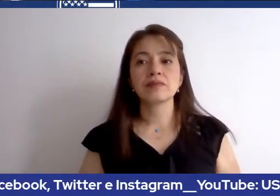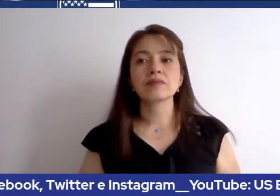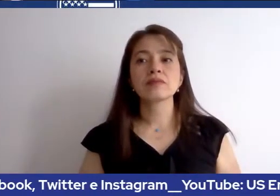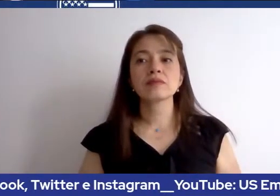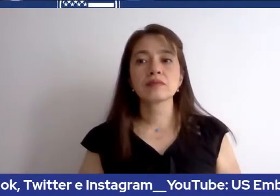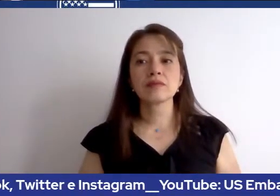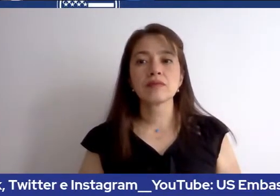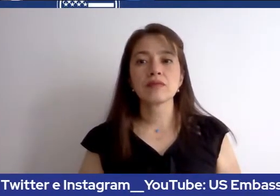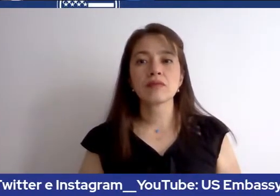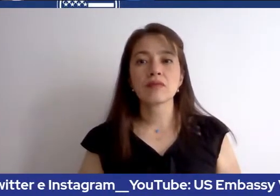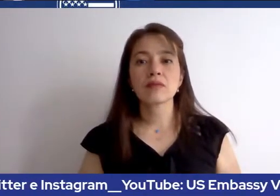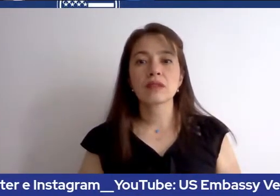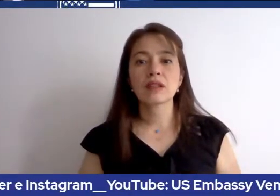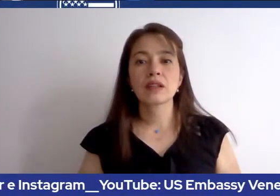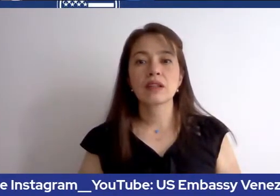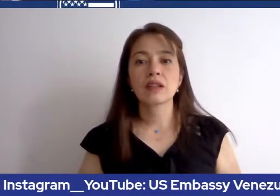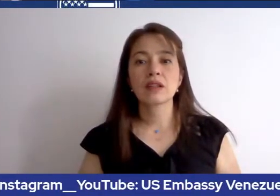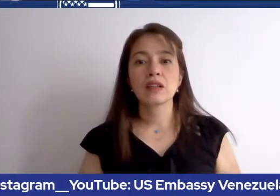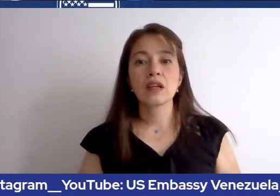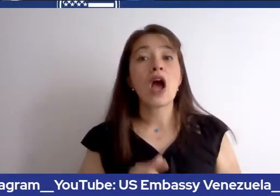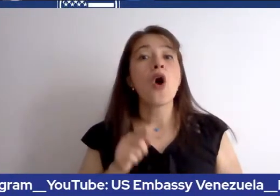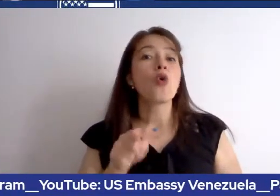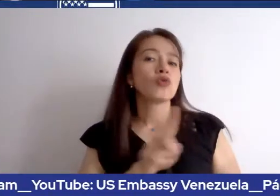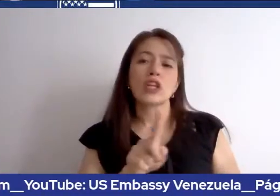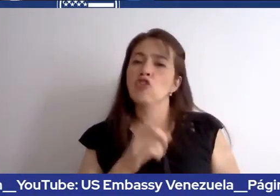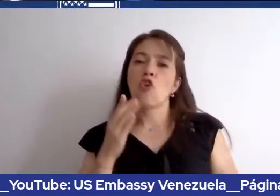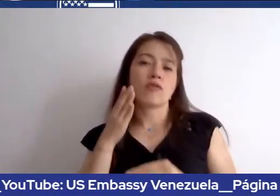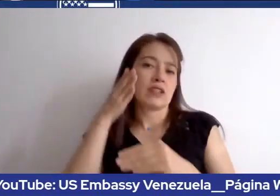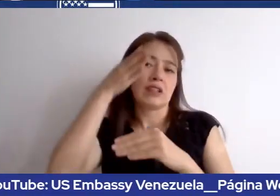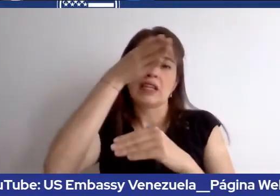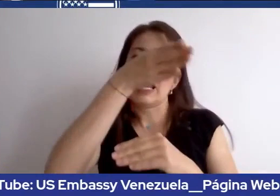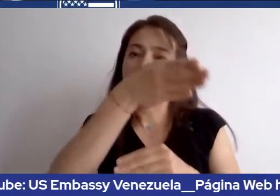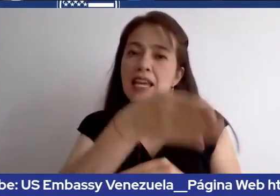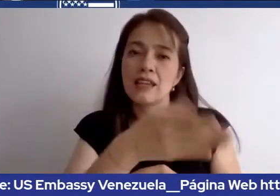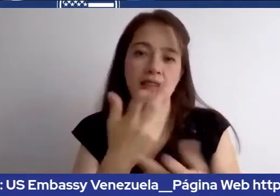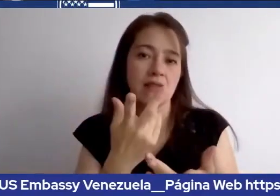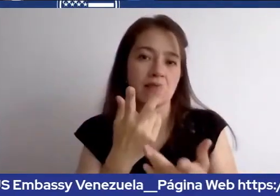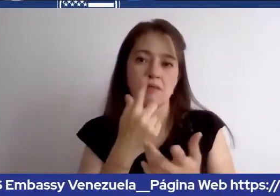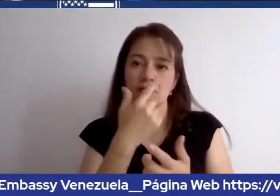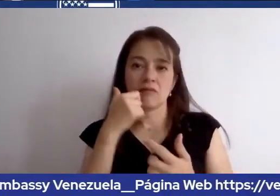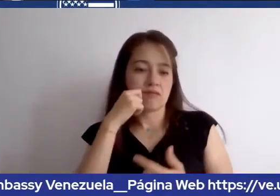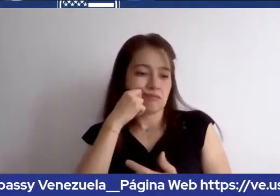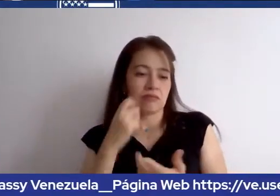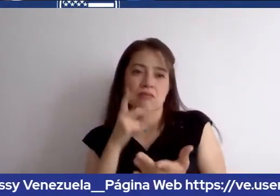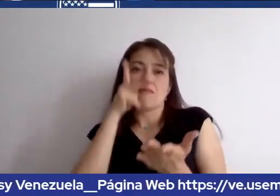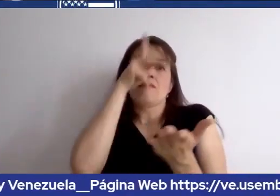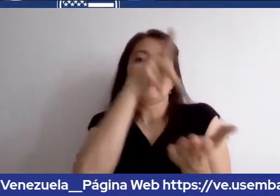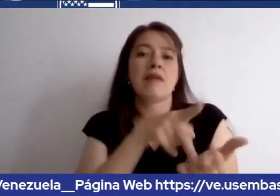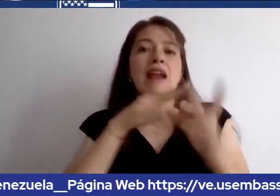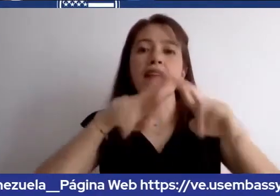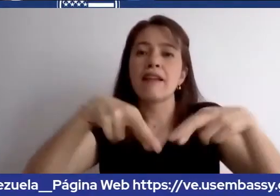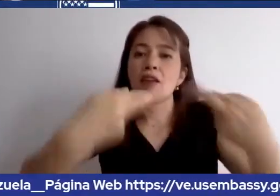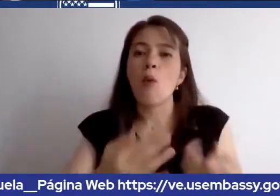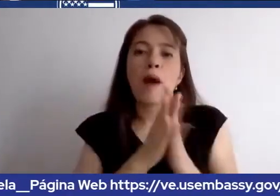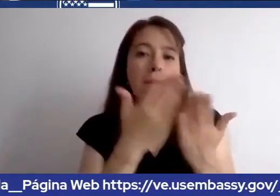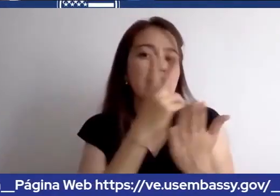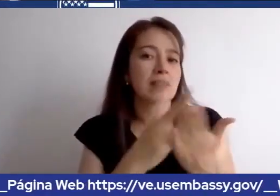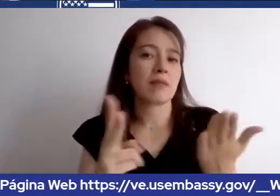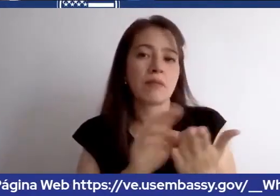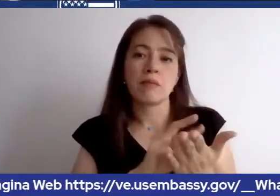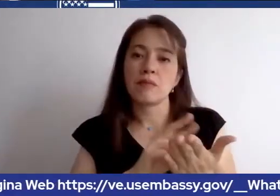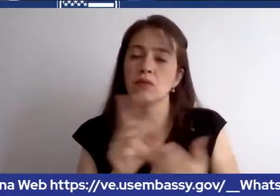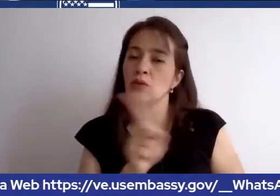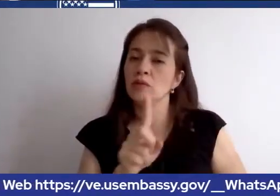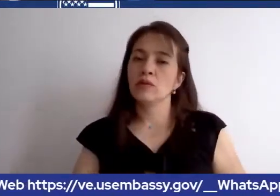no tiene que presentarse en una embajada o un consulado para renovar su pasaporte en